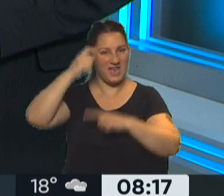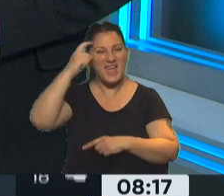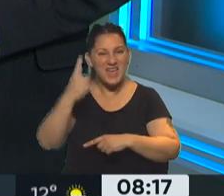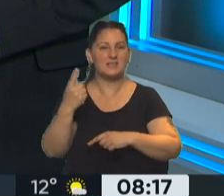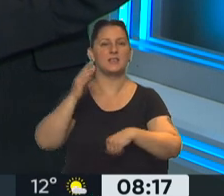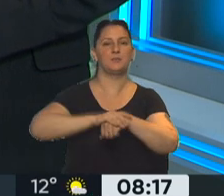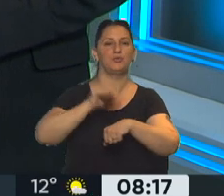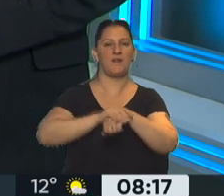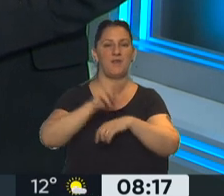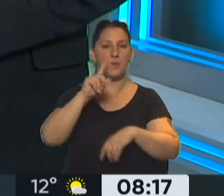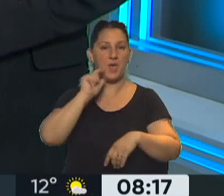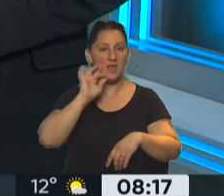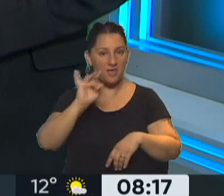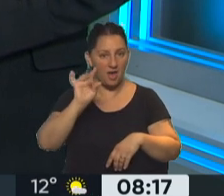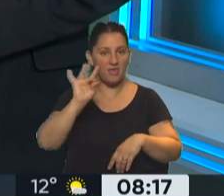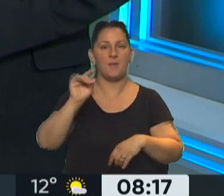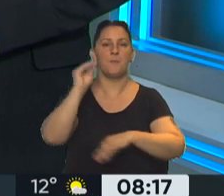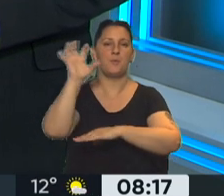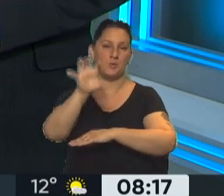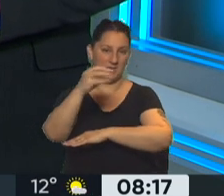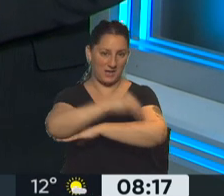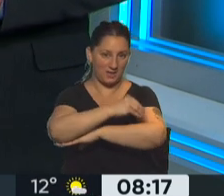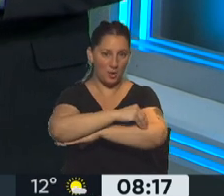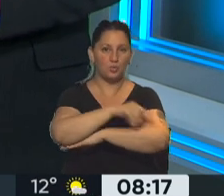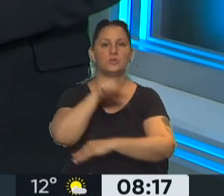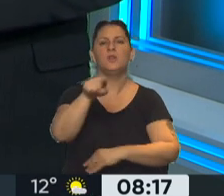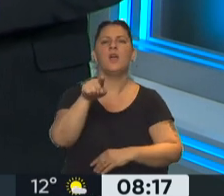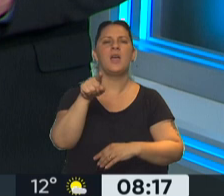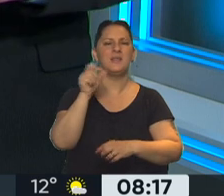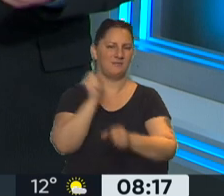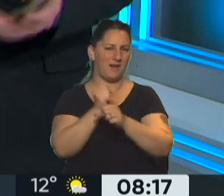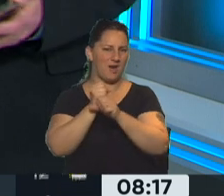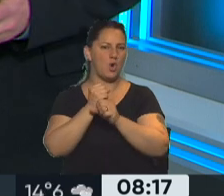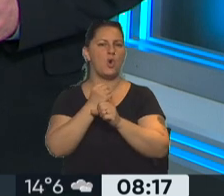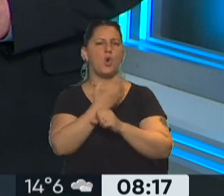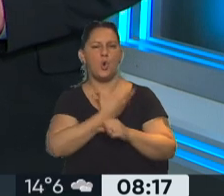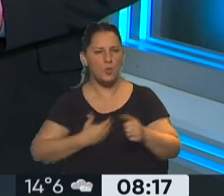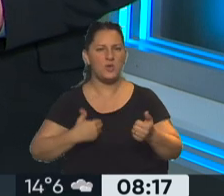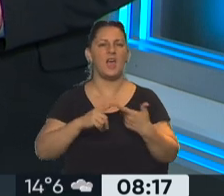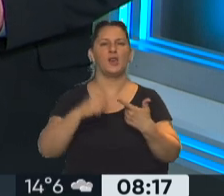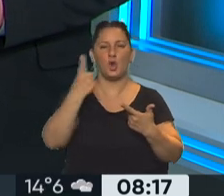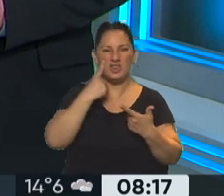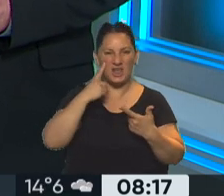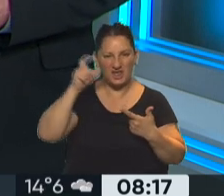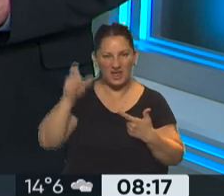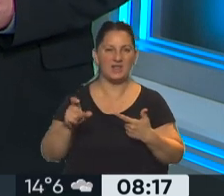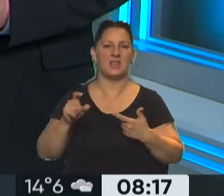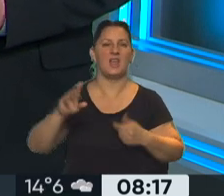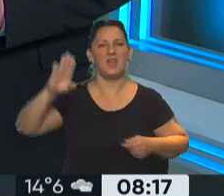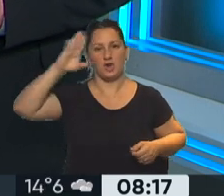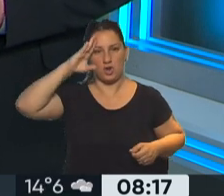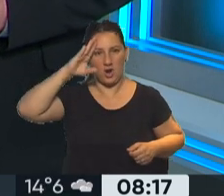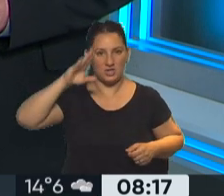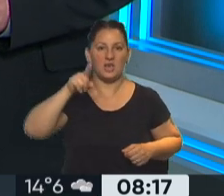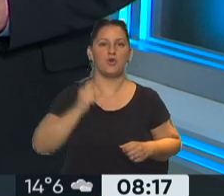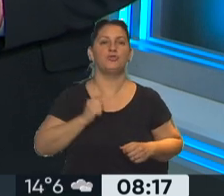de Vialidad Provincial de Santa Cruz, un hombre que fue funcionario, además intendente de Río Gallegos, un hombre con mucho